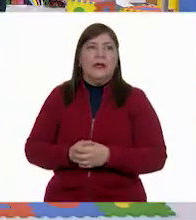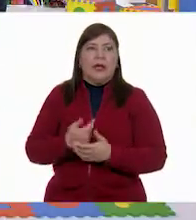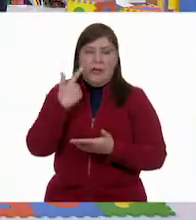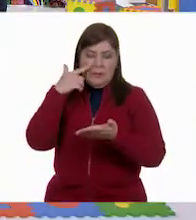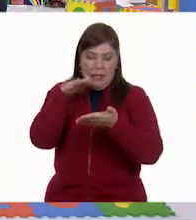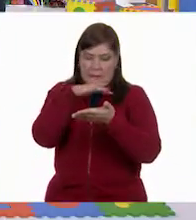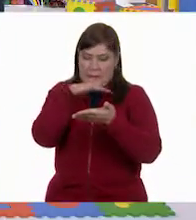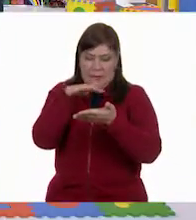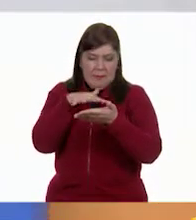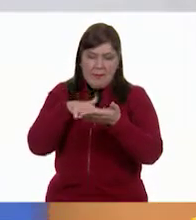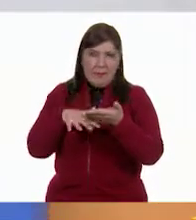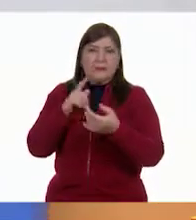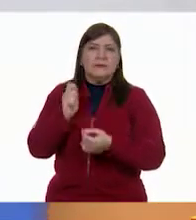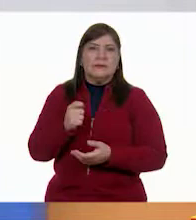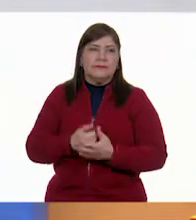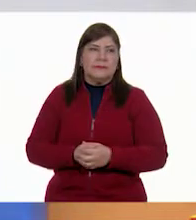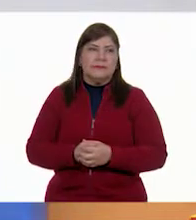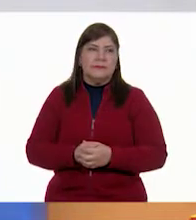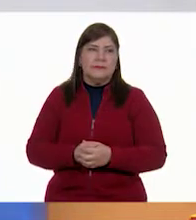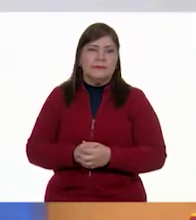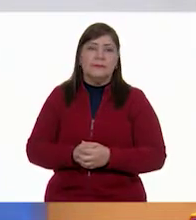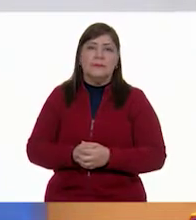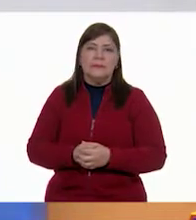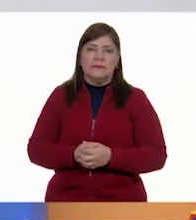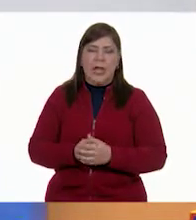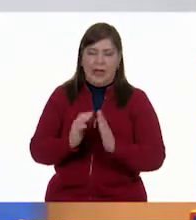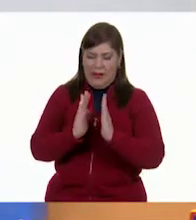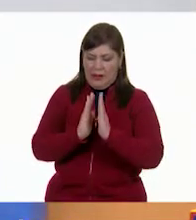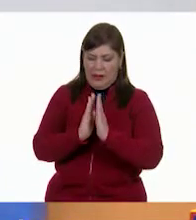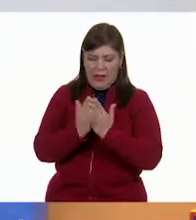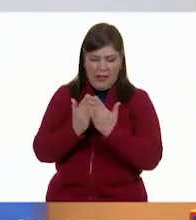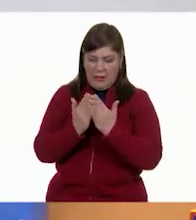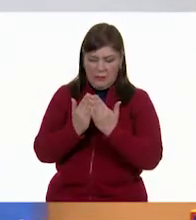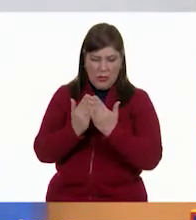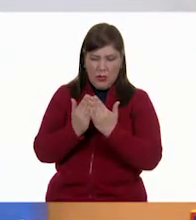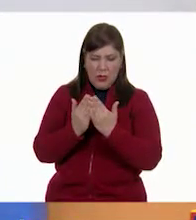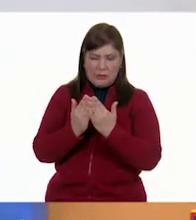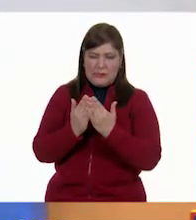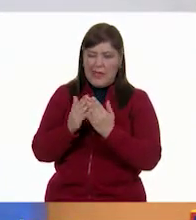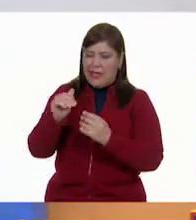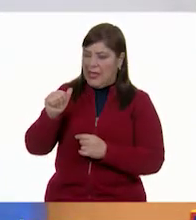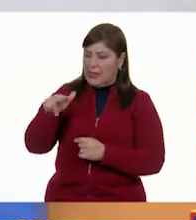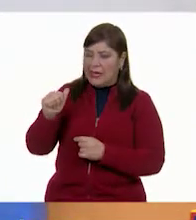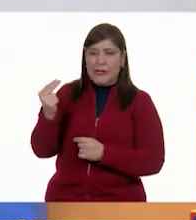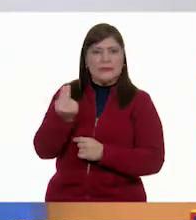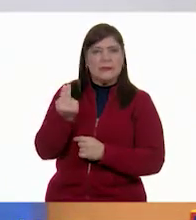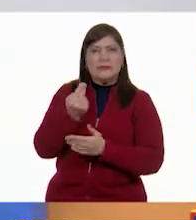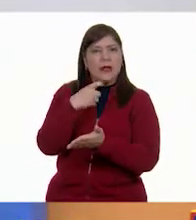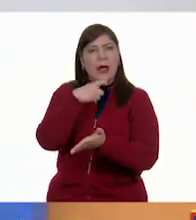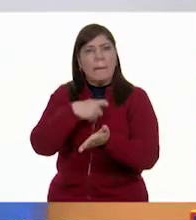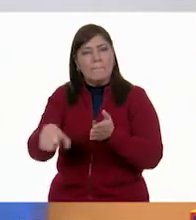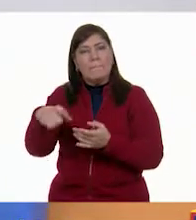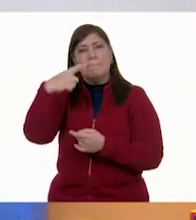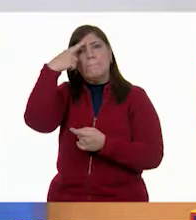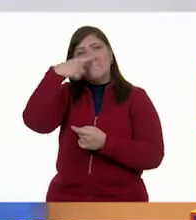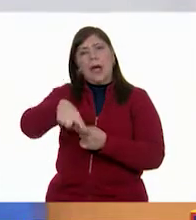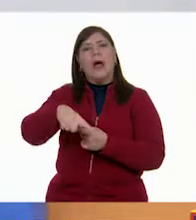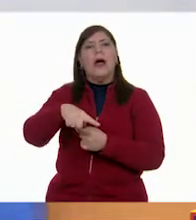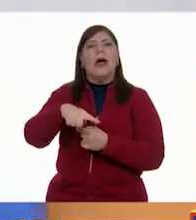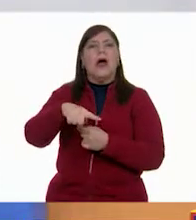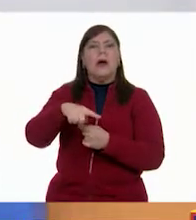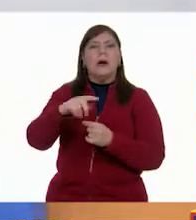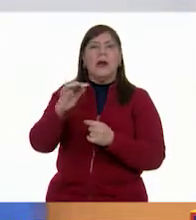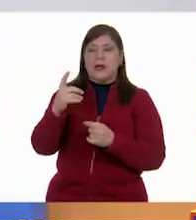leer qué dice entonces. ¿Cuántos libros necesita comprar Ana para tener la misma cantidad que